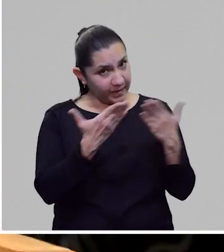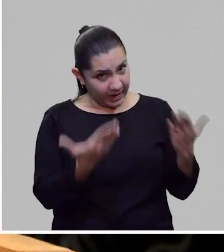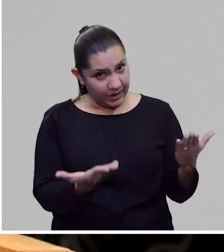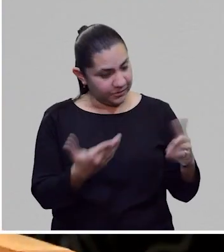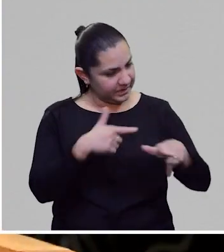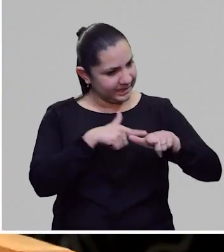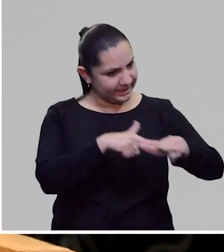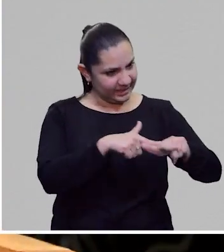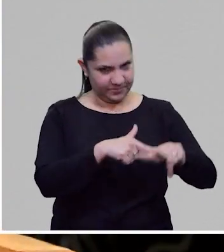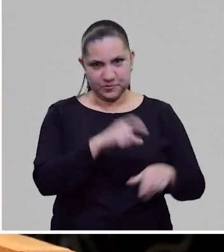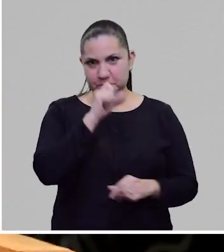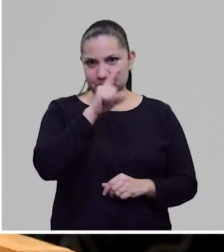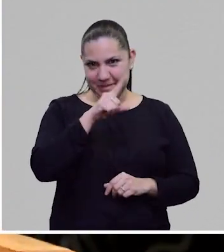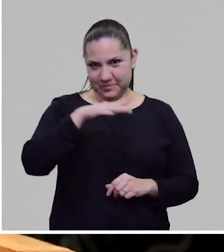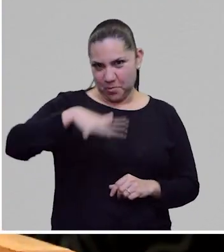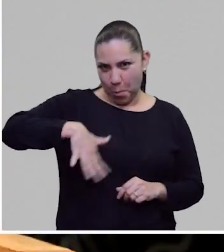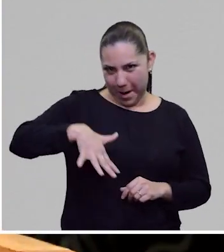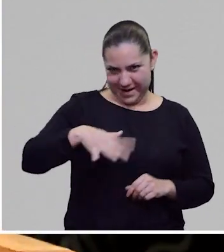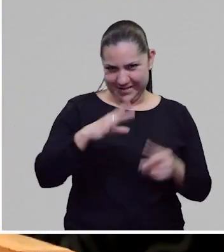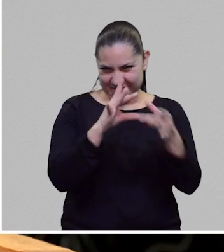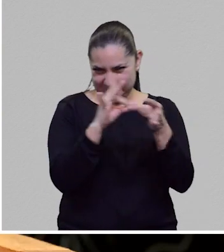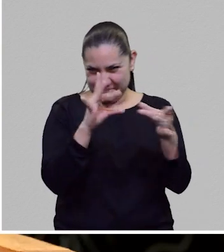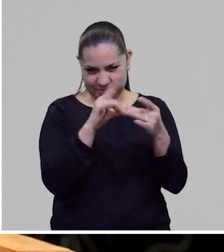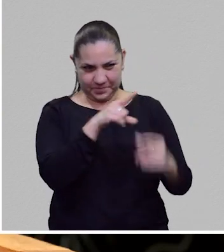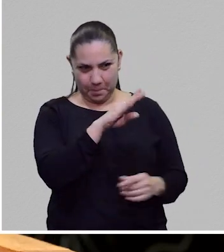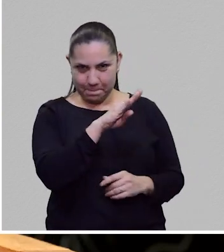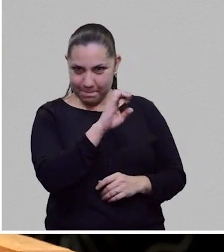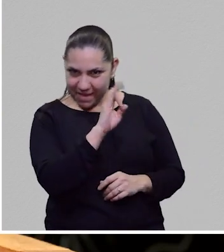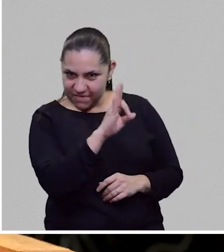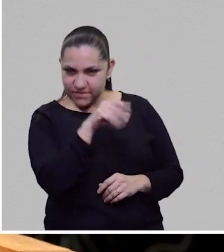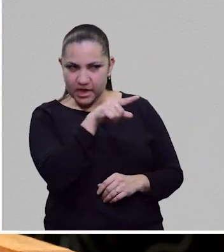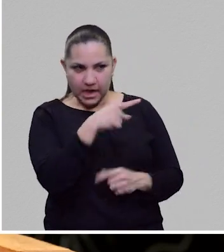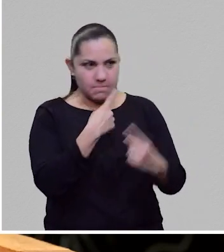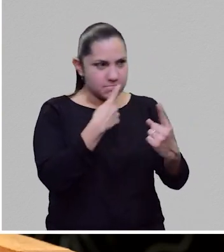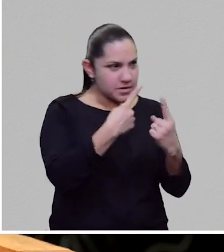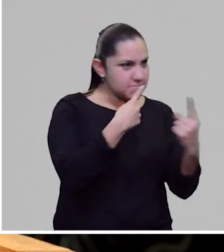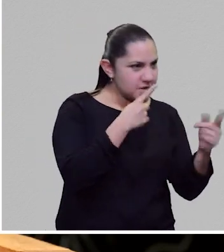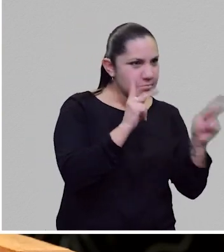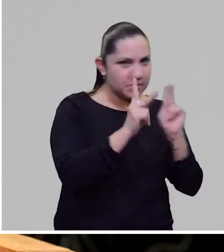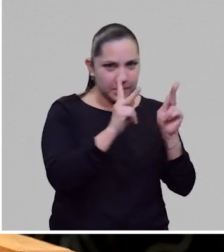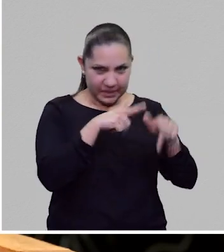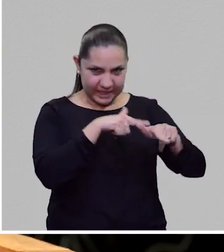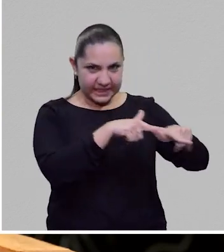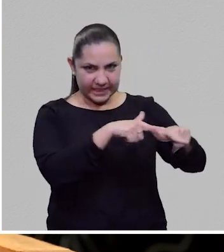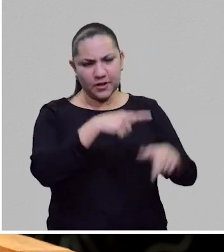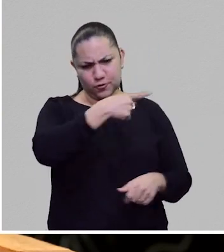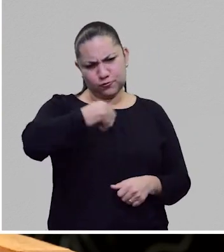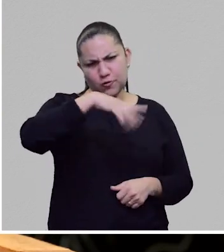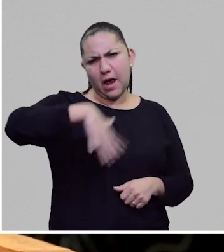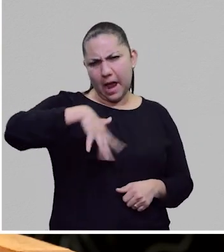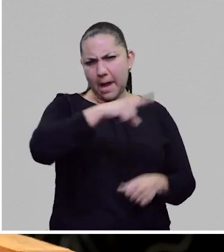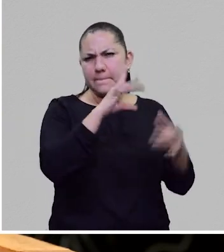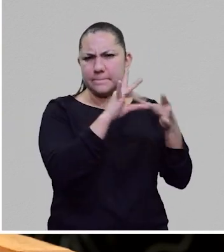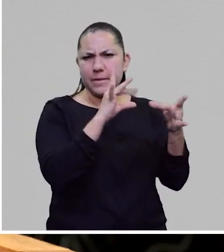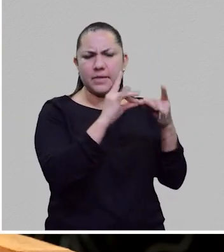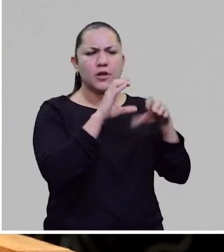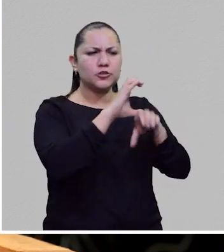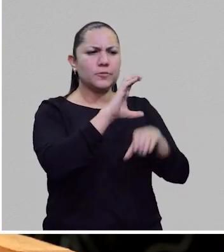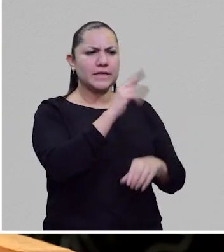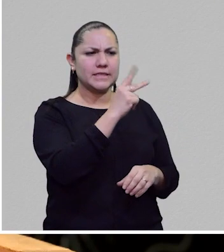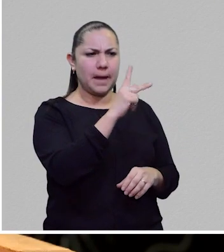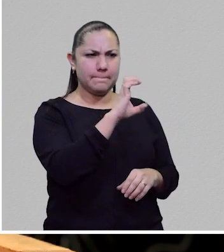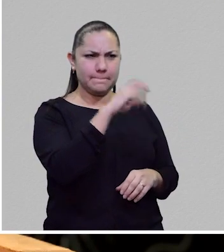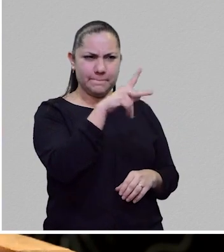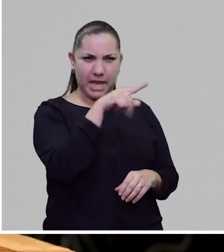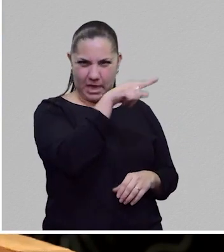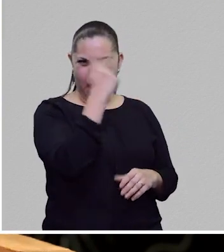Pues bueno, estamos de vuelta como prometido con Bef, estábamos hablando de este autor checo, Chapek, Chapek,